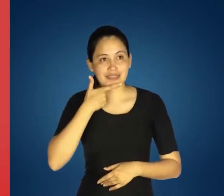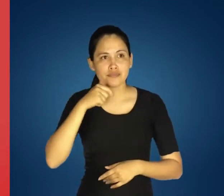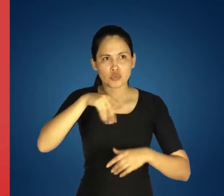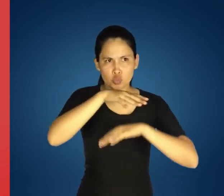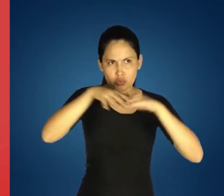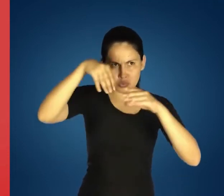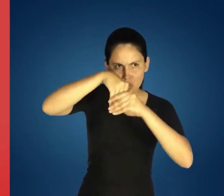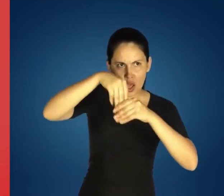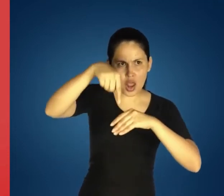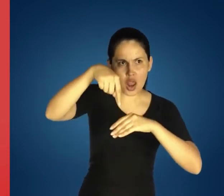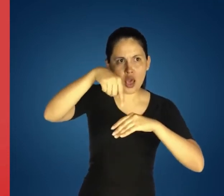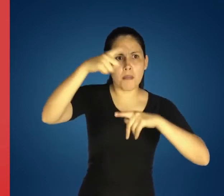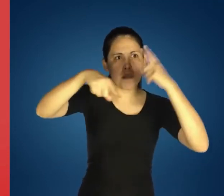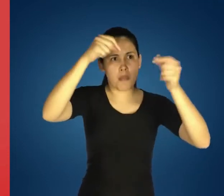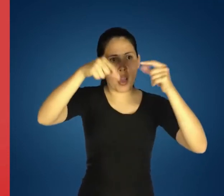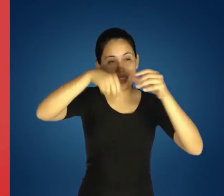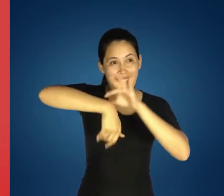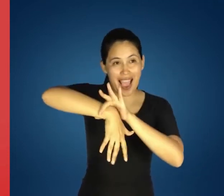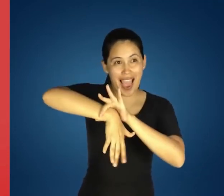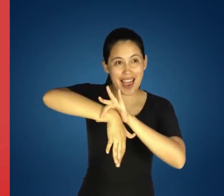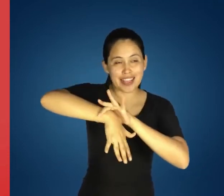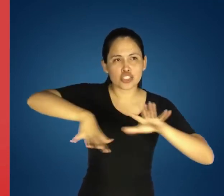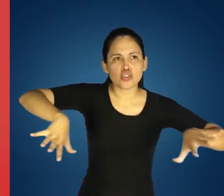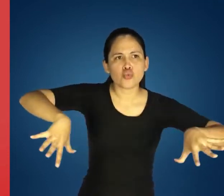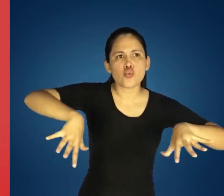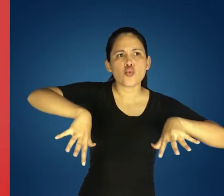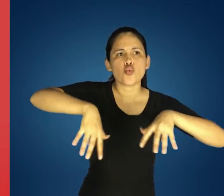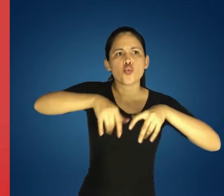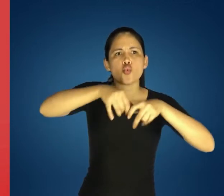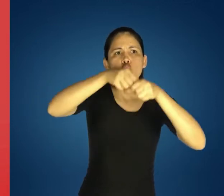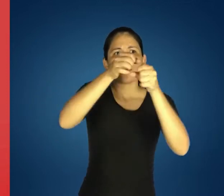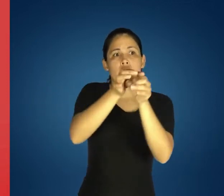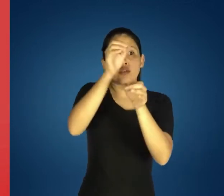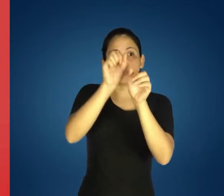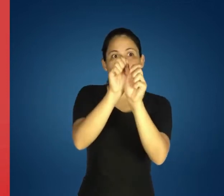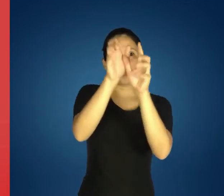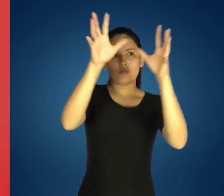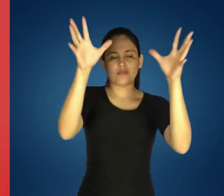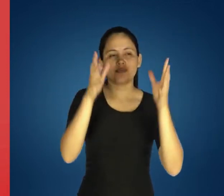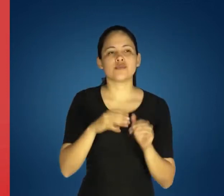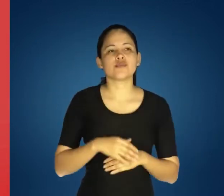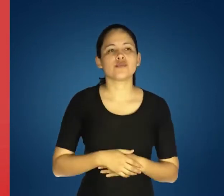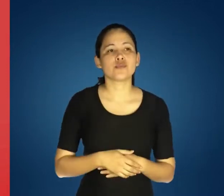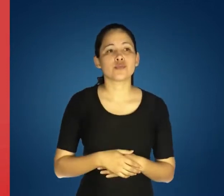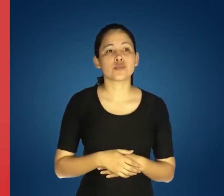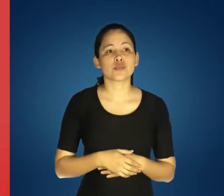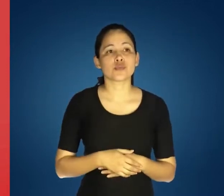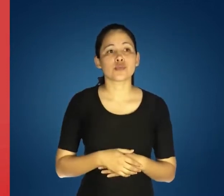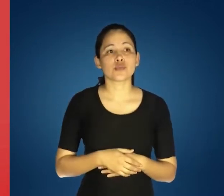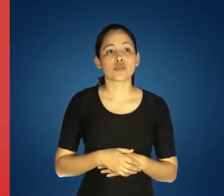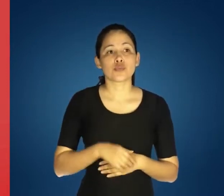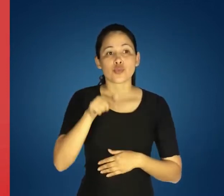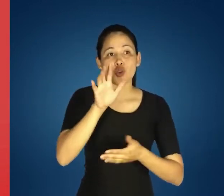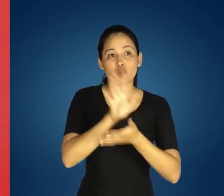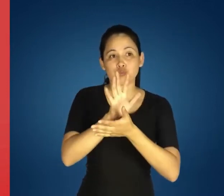nutrientes son propiedades como sales o minerales Que están en el suelo Y que la planta absorbe mediante